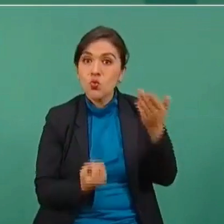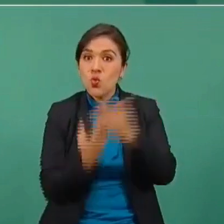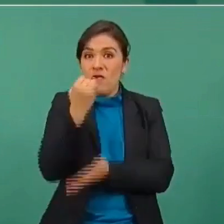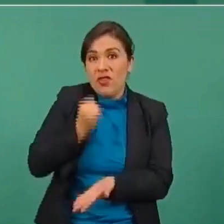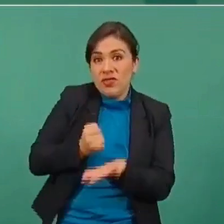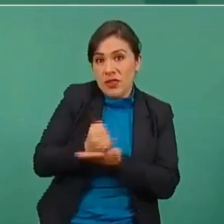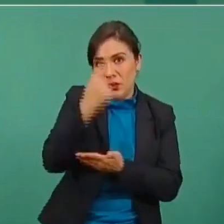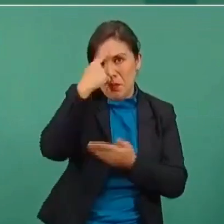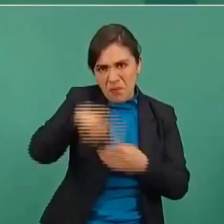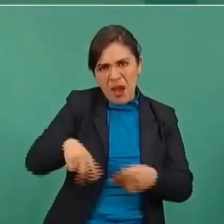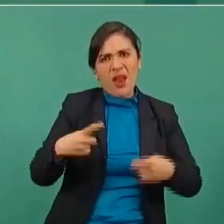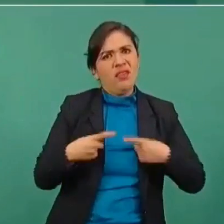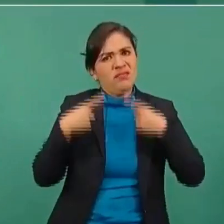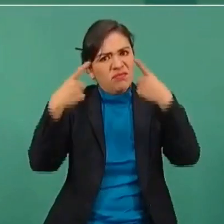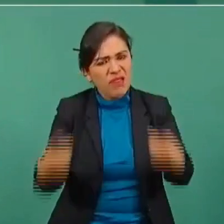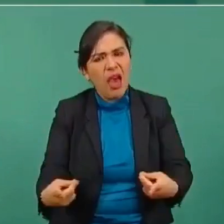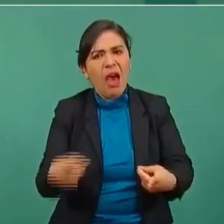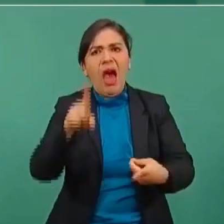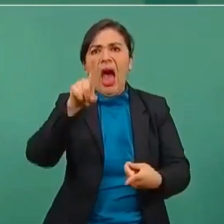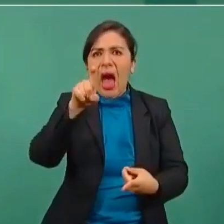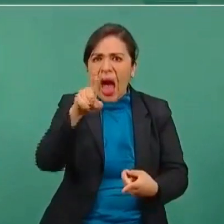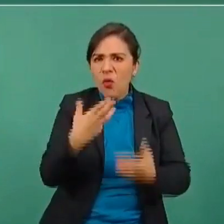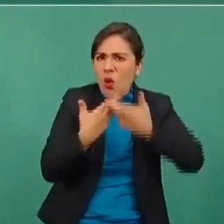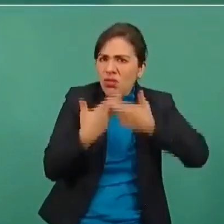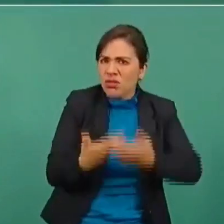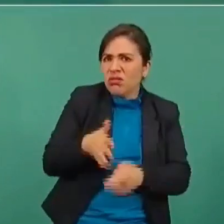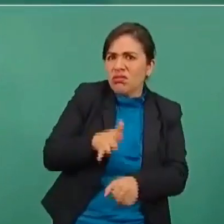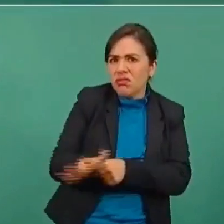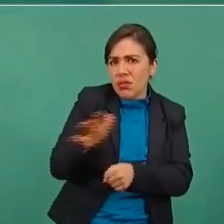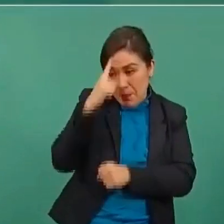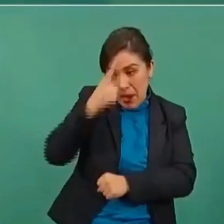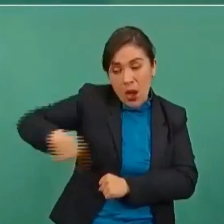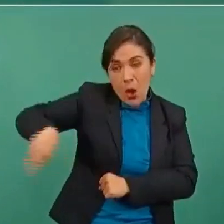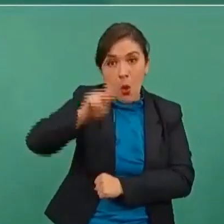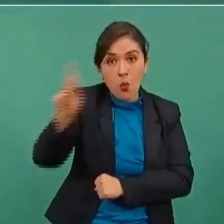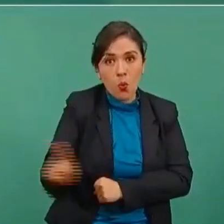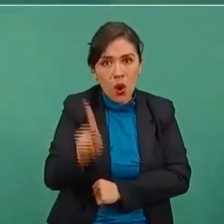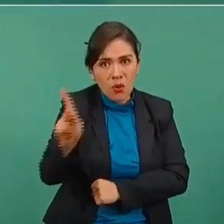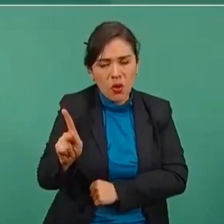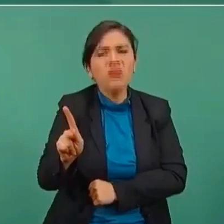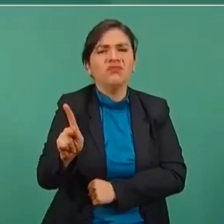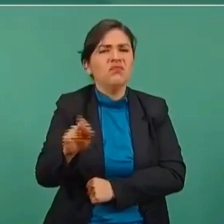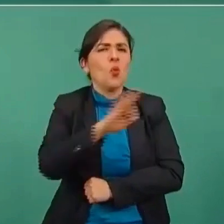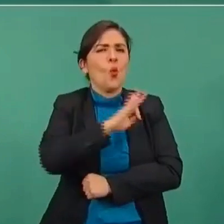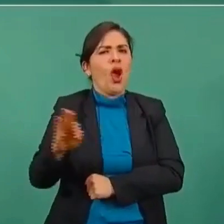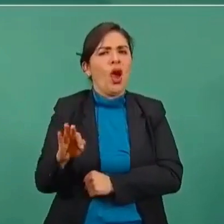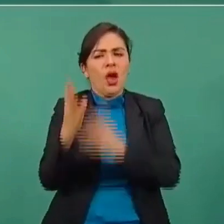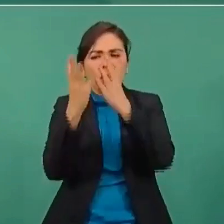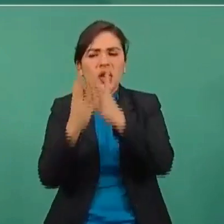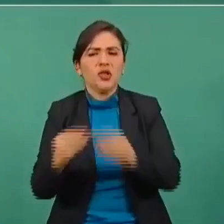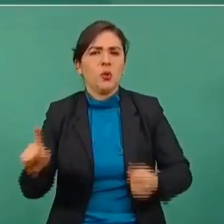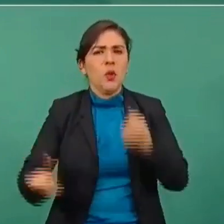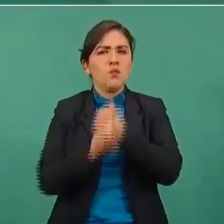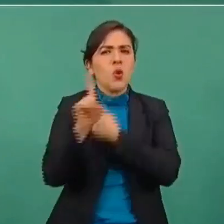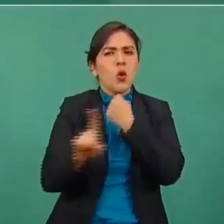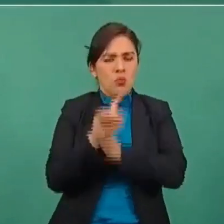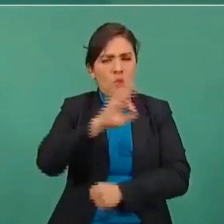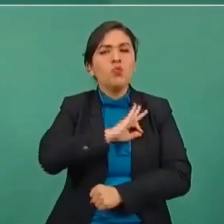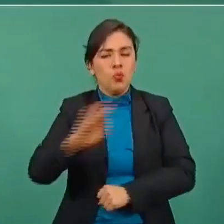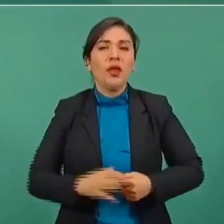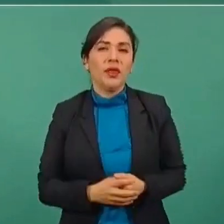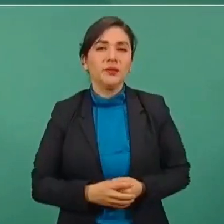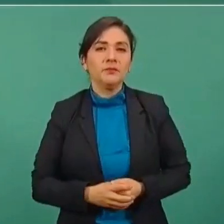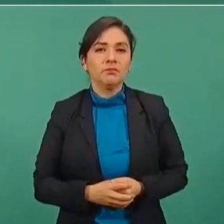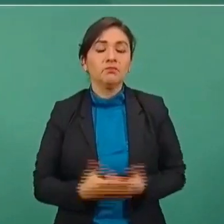de entregar el agua suficiente a los pueblos se puede resolver esta situación